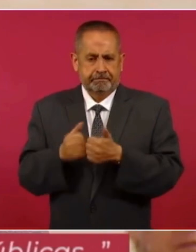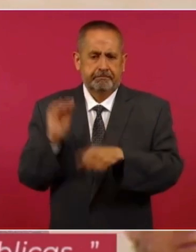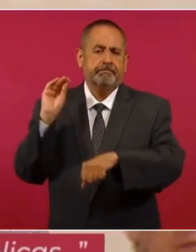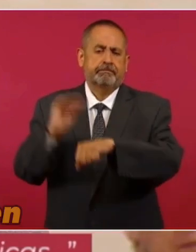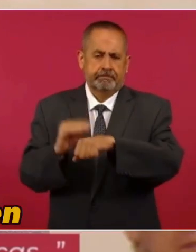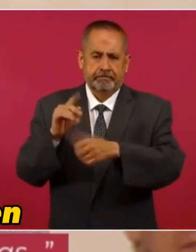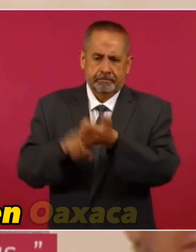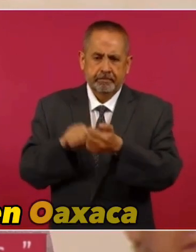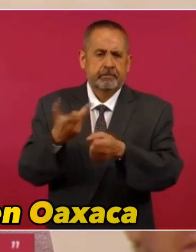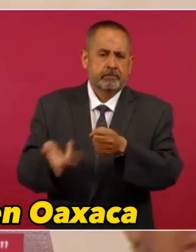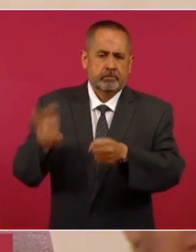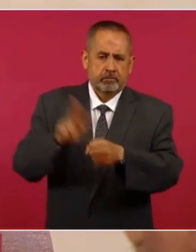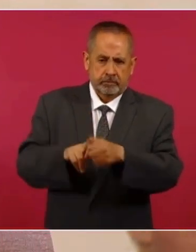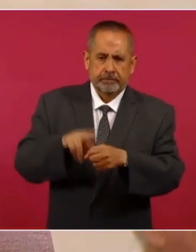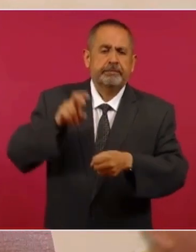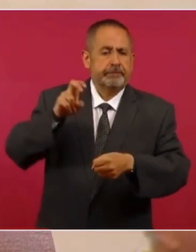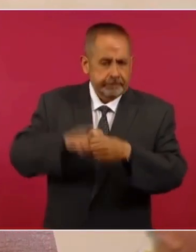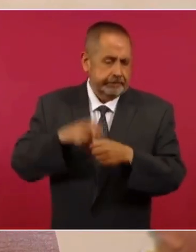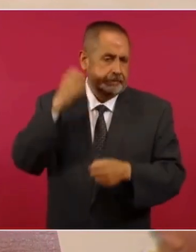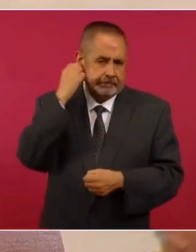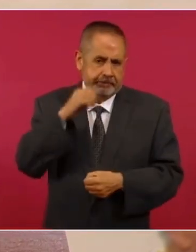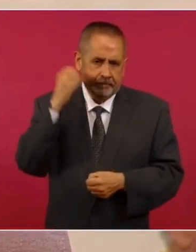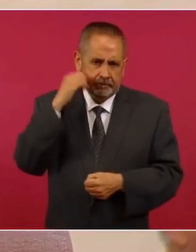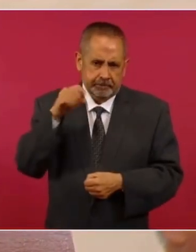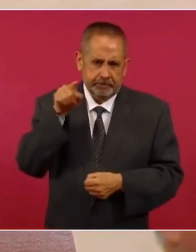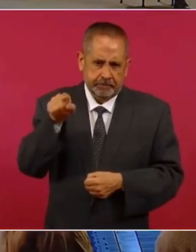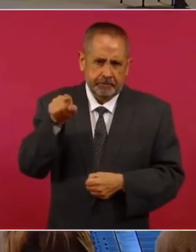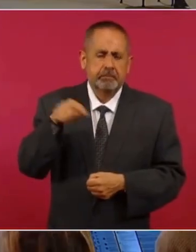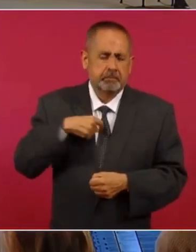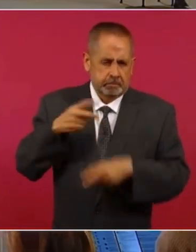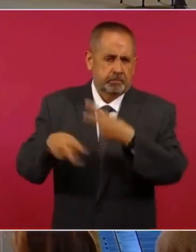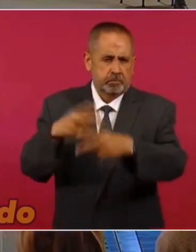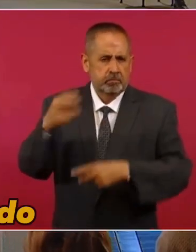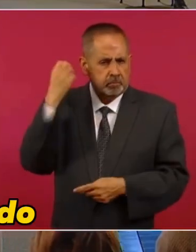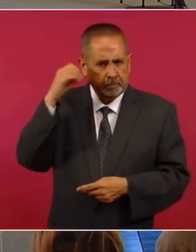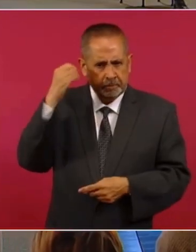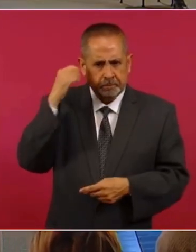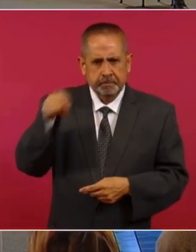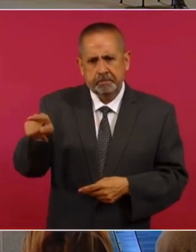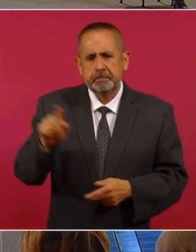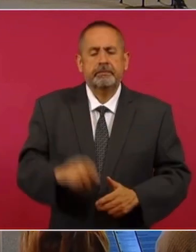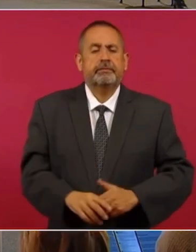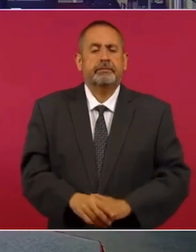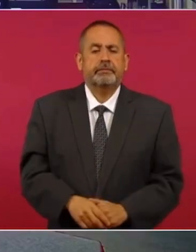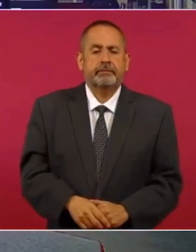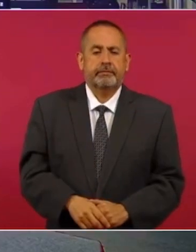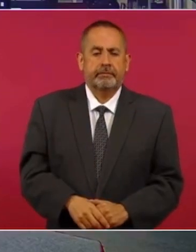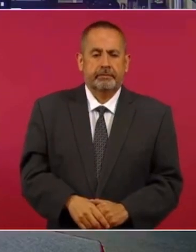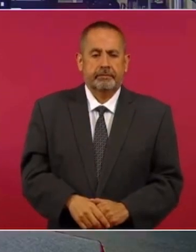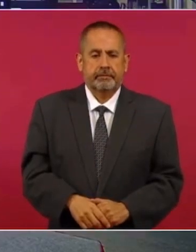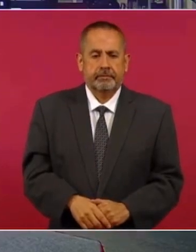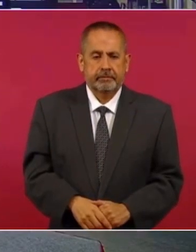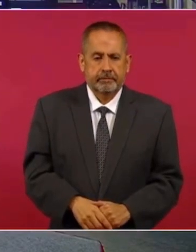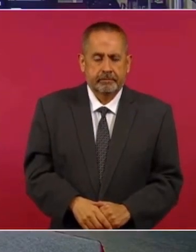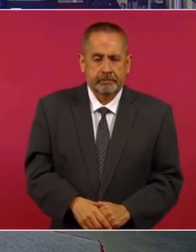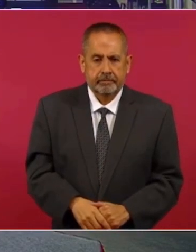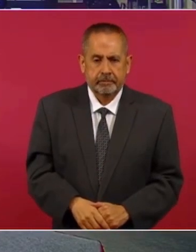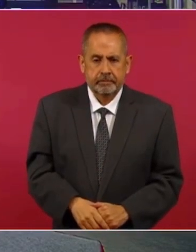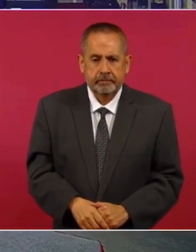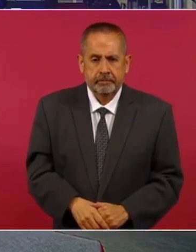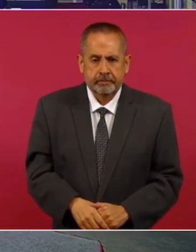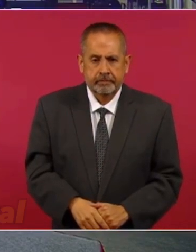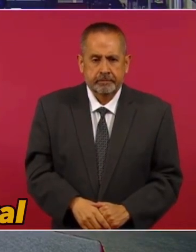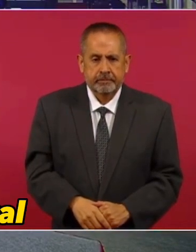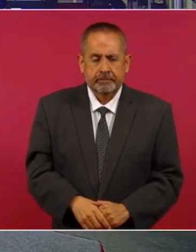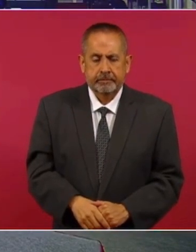hospitales en Oaxaca entonces eso es lo que se está haciendo ¿Es una iniciativa para la